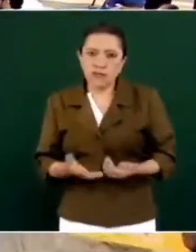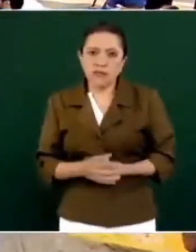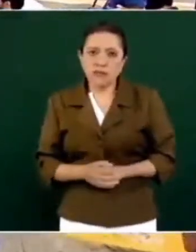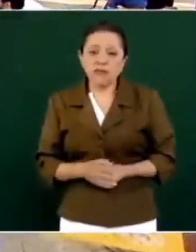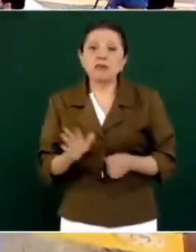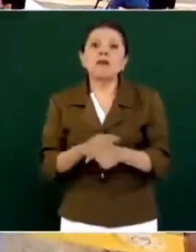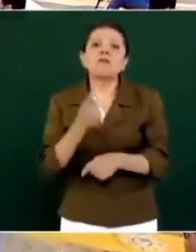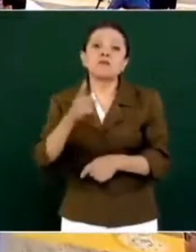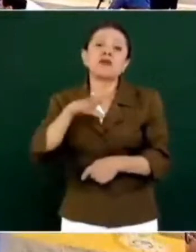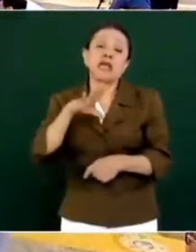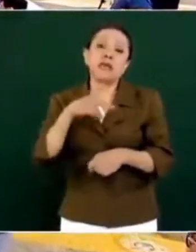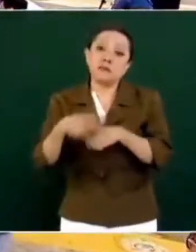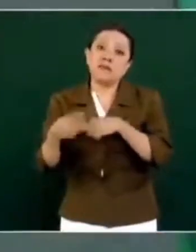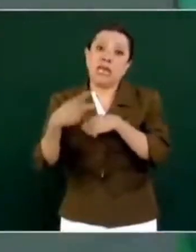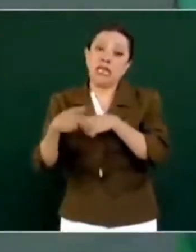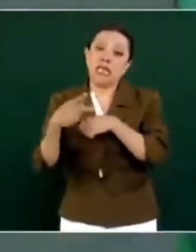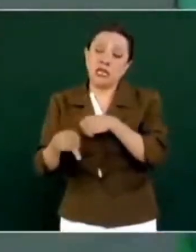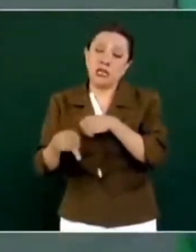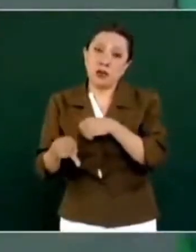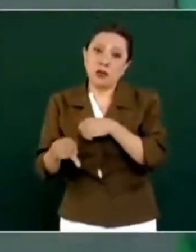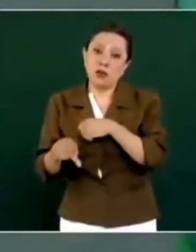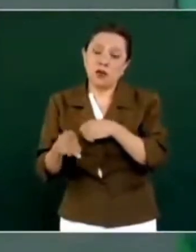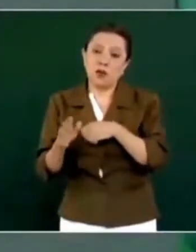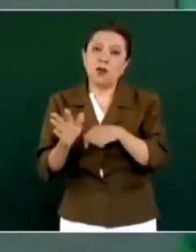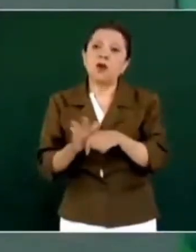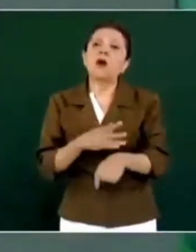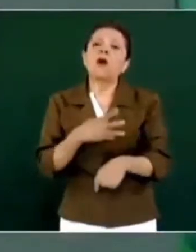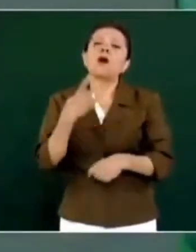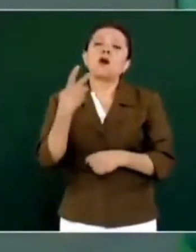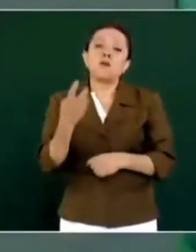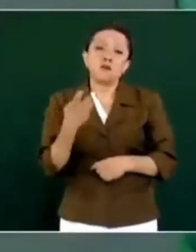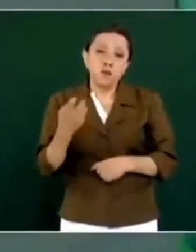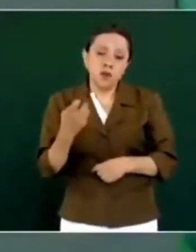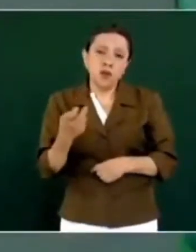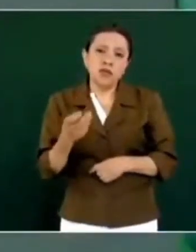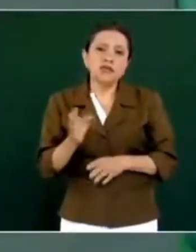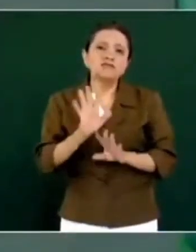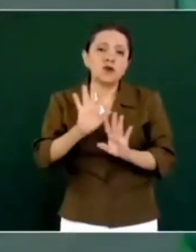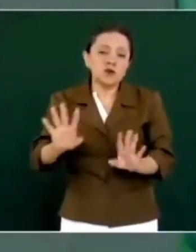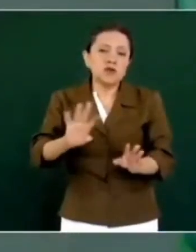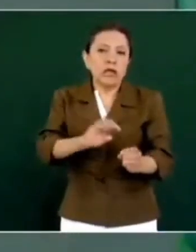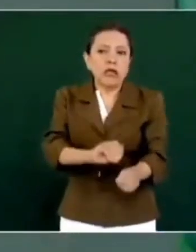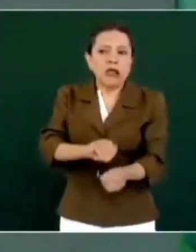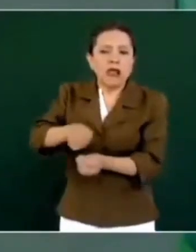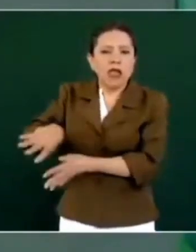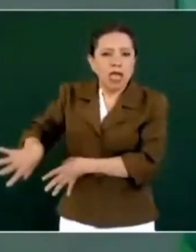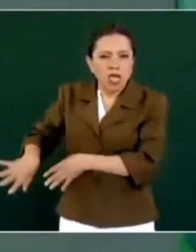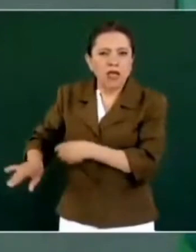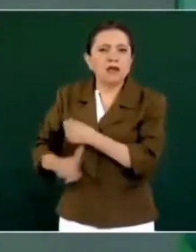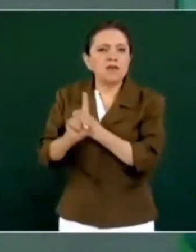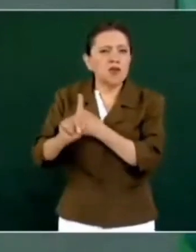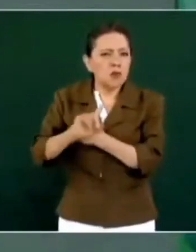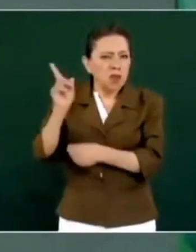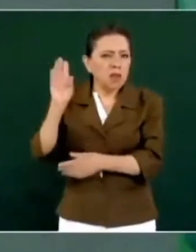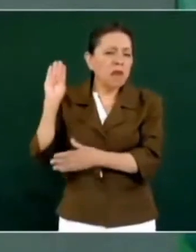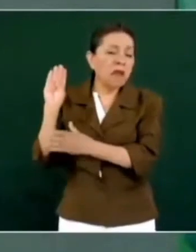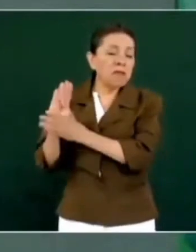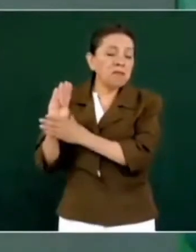y se había dejado el problema, nos los plantearon